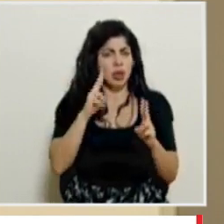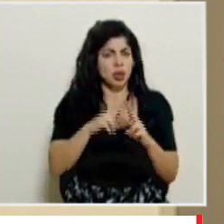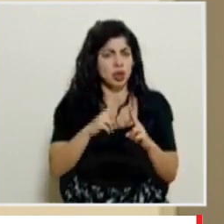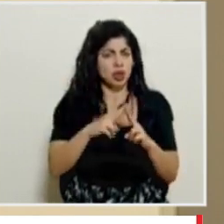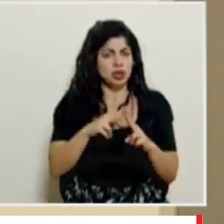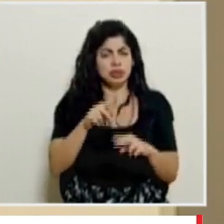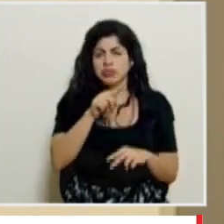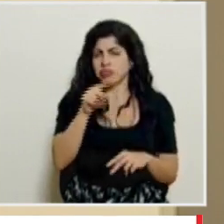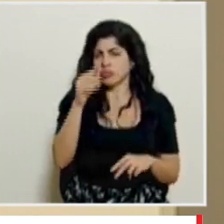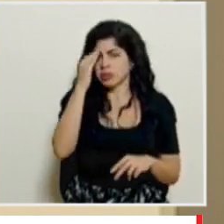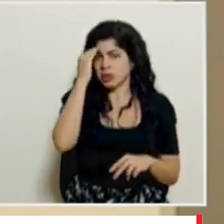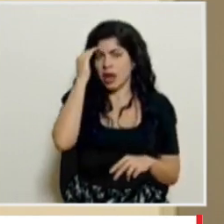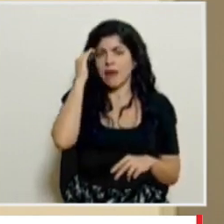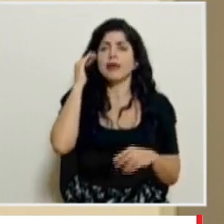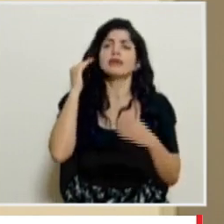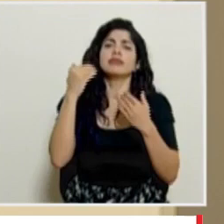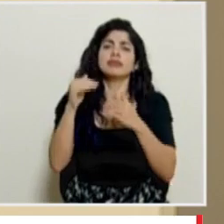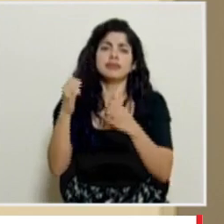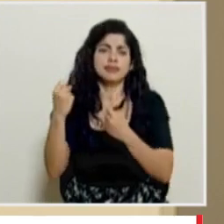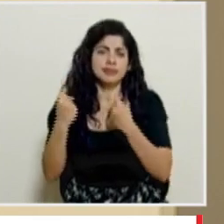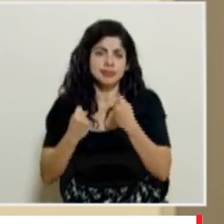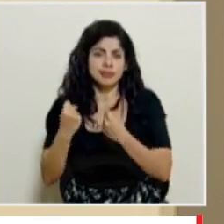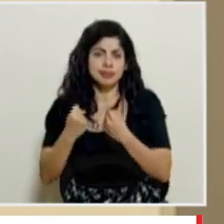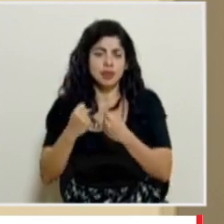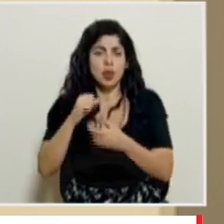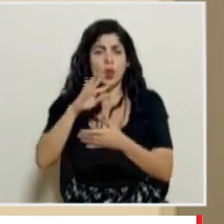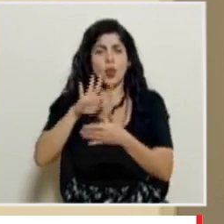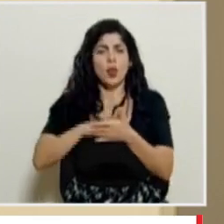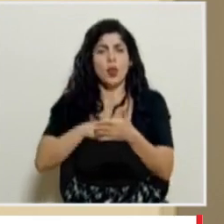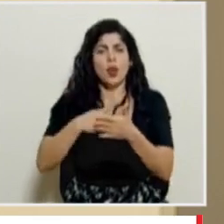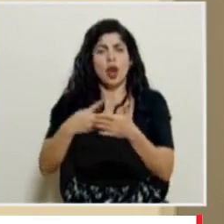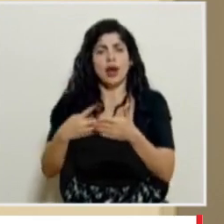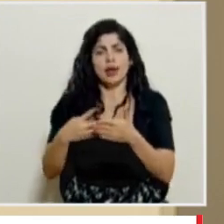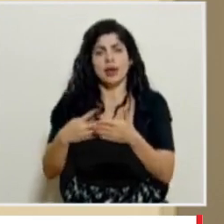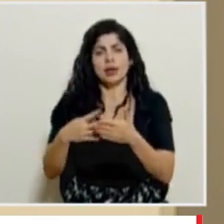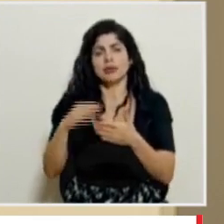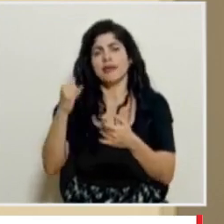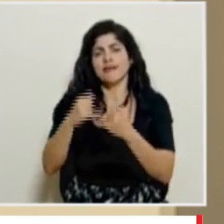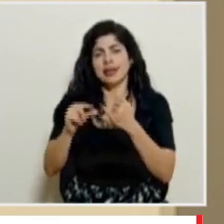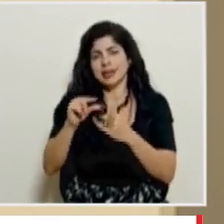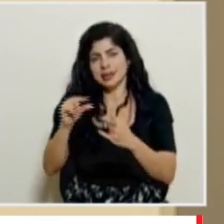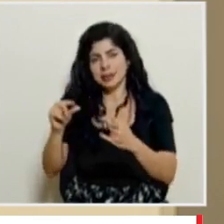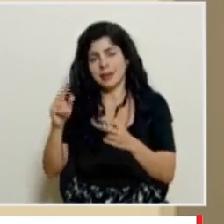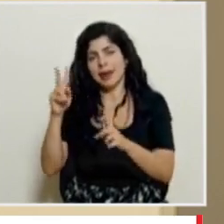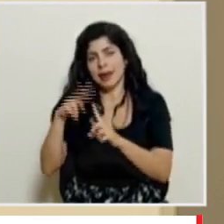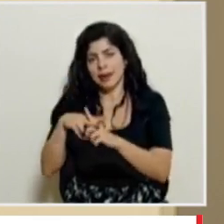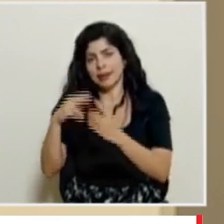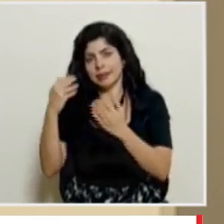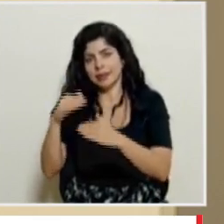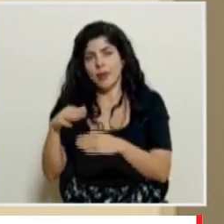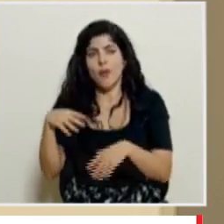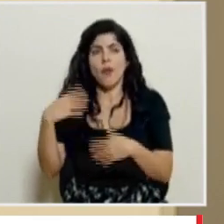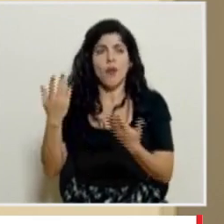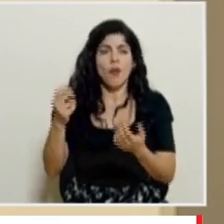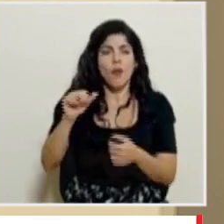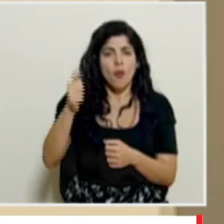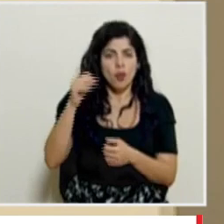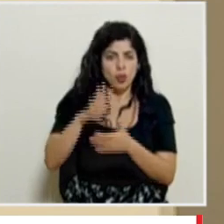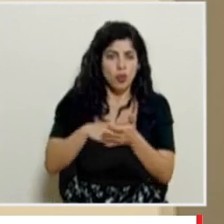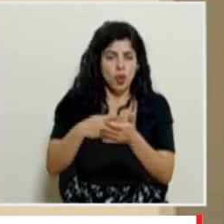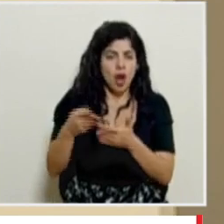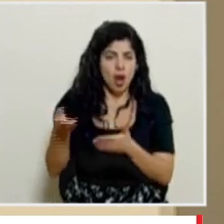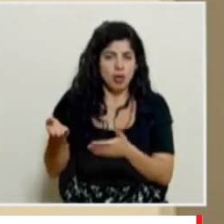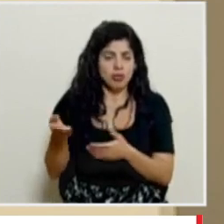ustedes saben restricción vehicular en horarios como los fines de semana o incluso en otros horarios